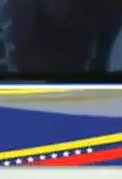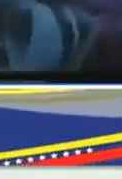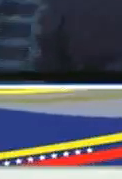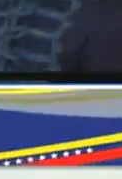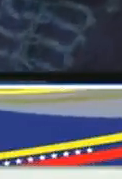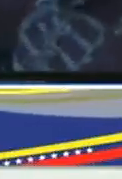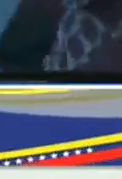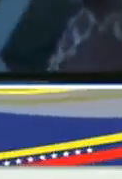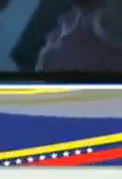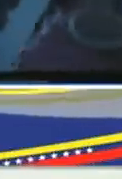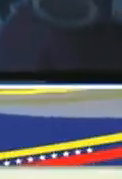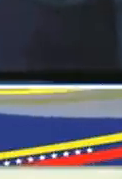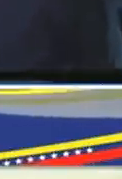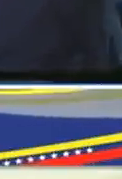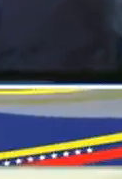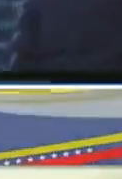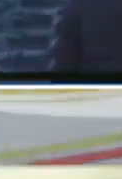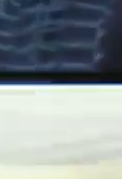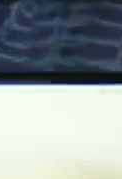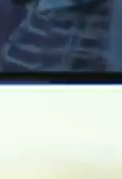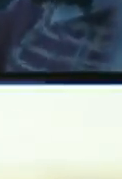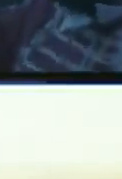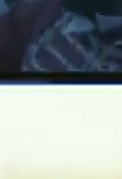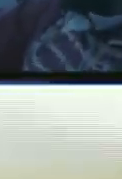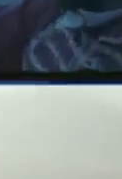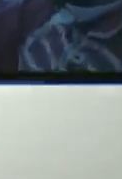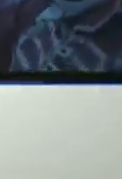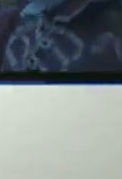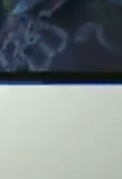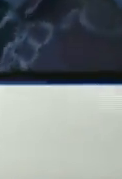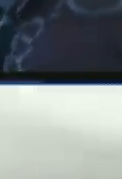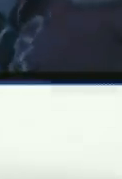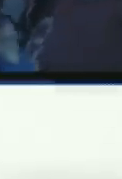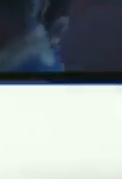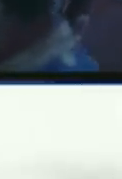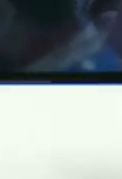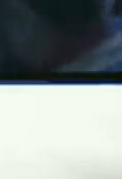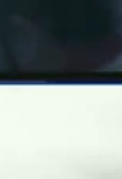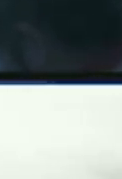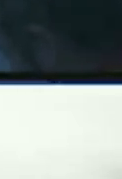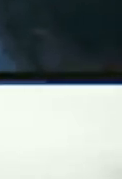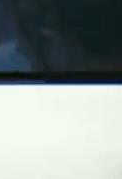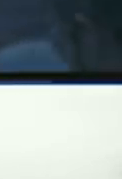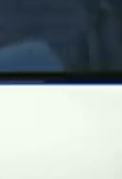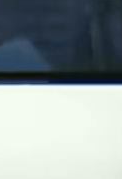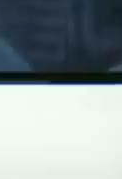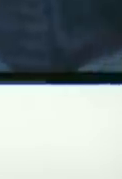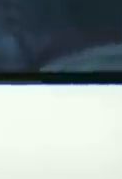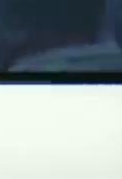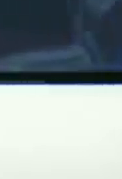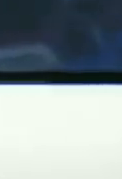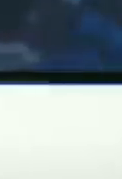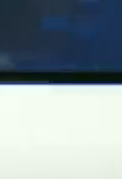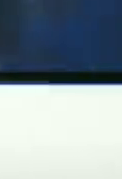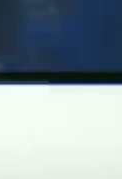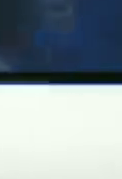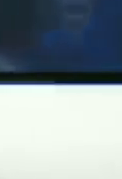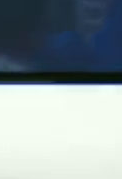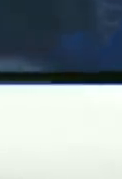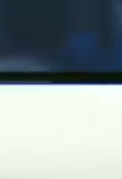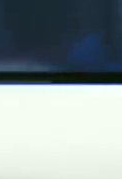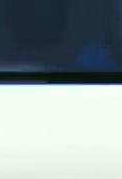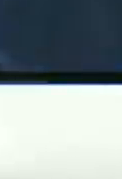tope nosotros en búsqueda de este nivel nos hemos escatimado esfuerzos técnicos actorales